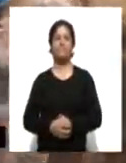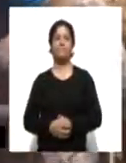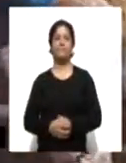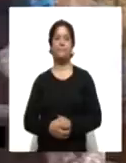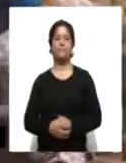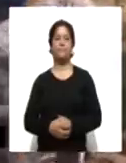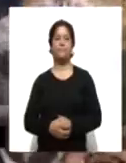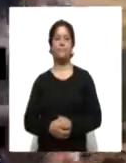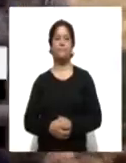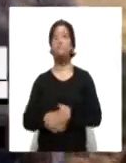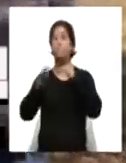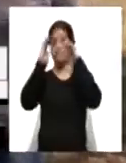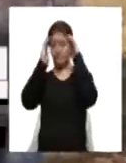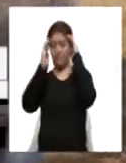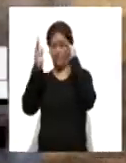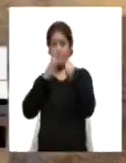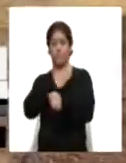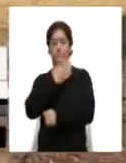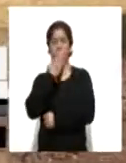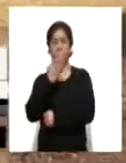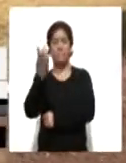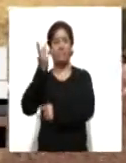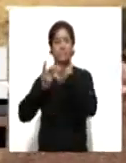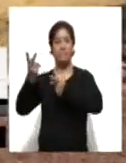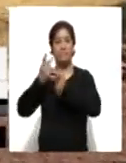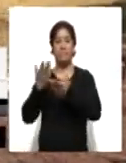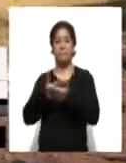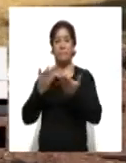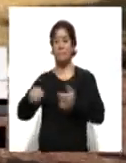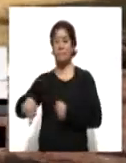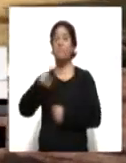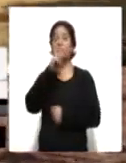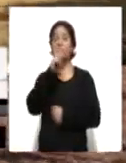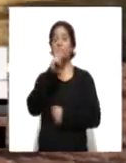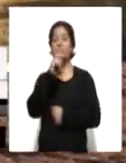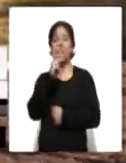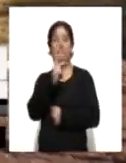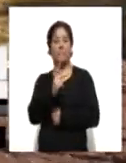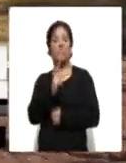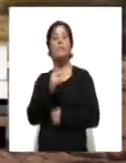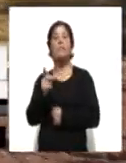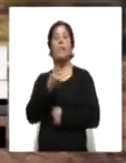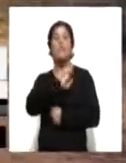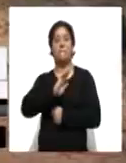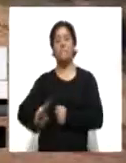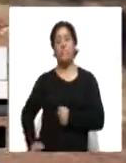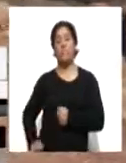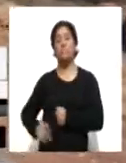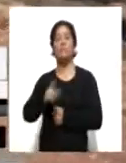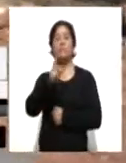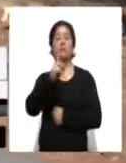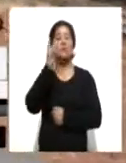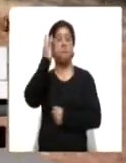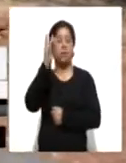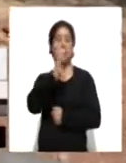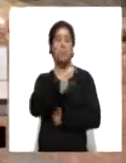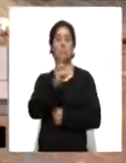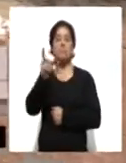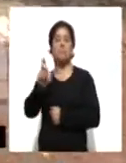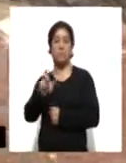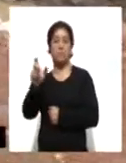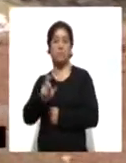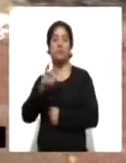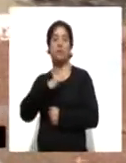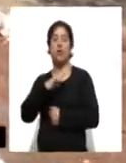Hola, bienvenidos. Estamos en la comunidad de Hawái Prieto, municipio de Xalosto, en el parque recreativo del programa Bienestar